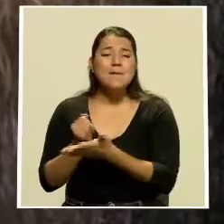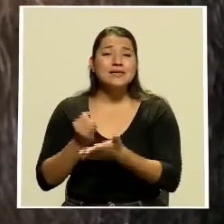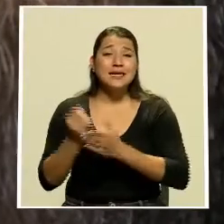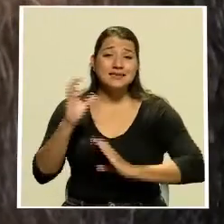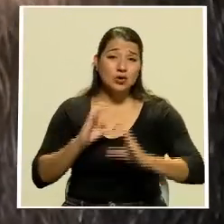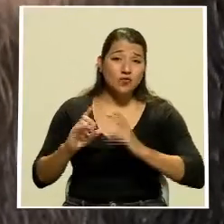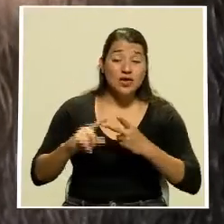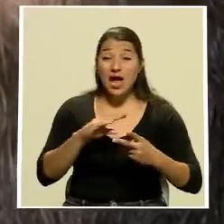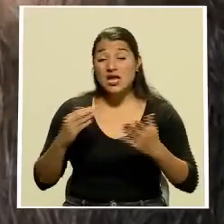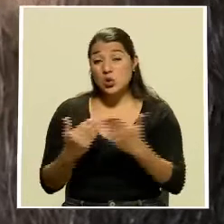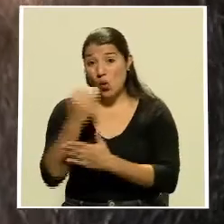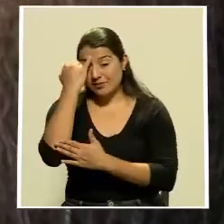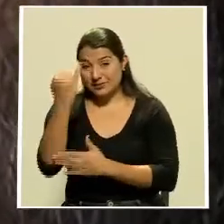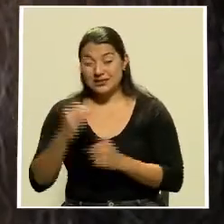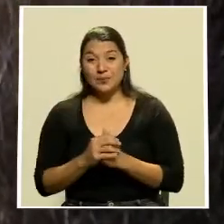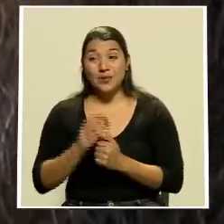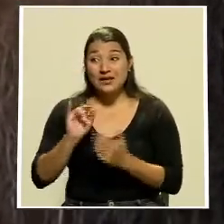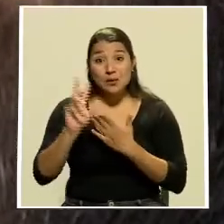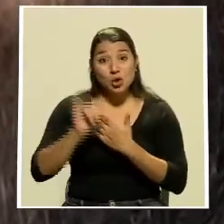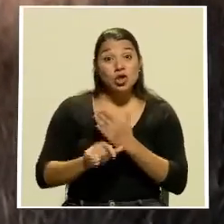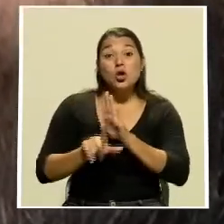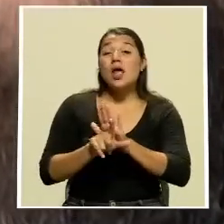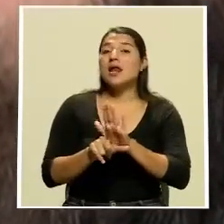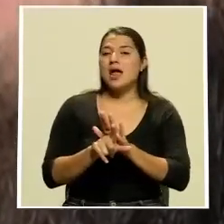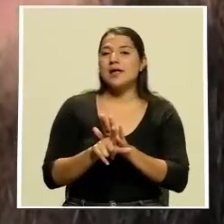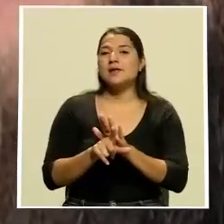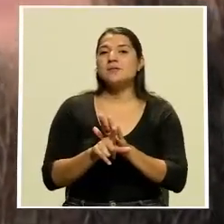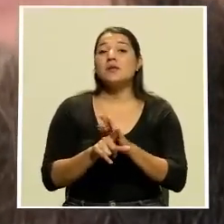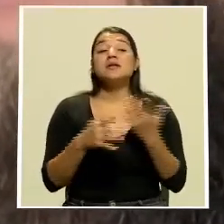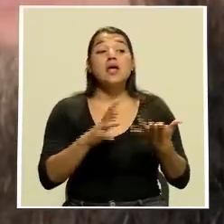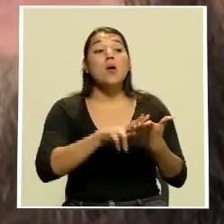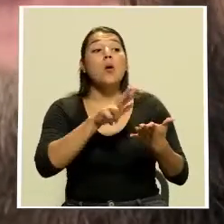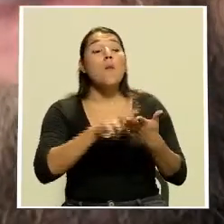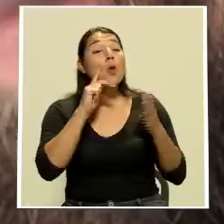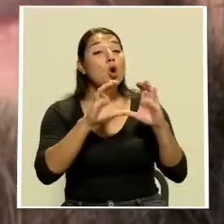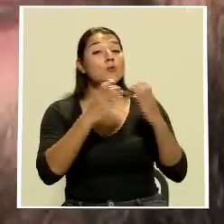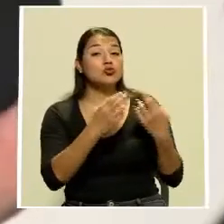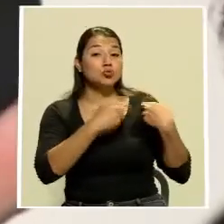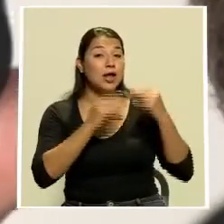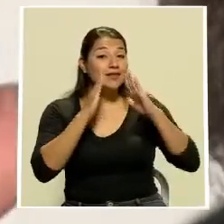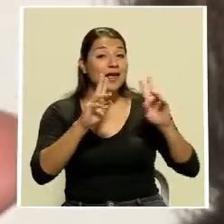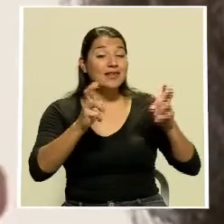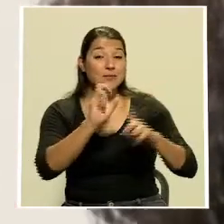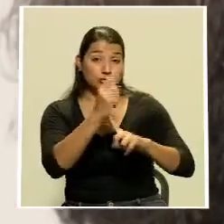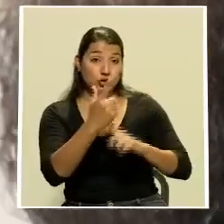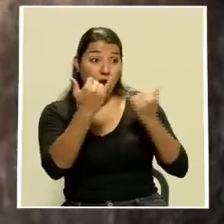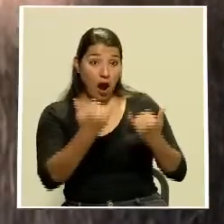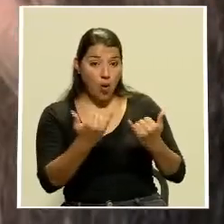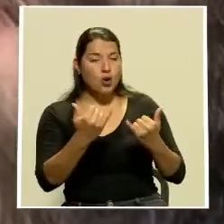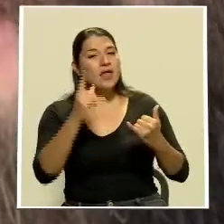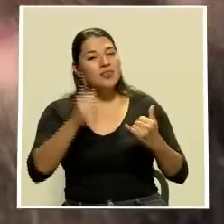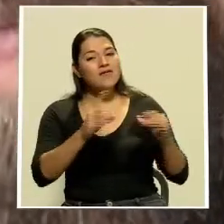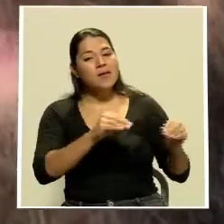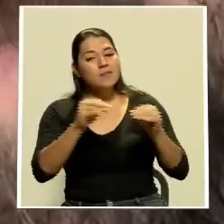innovación este proyecto de ley fue dictaminado por la comisión de asuntos sociales y ahora se espera que pase a la discusión en el